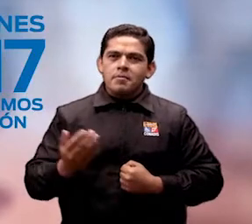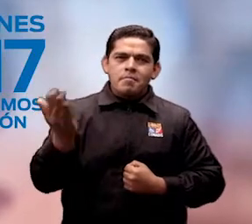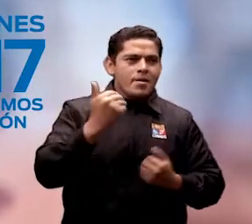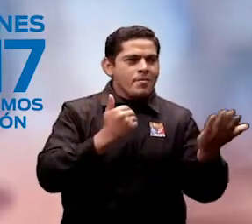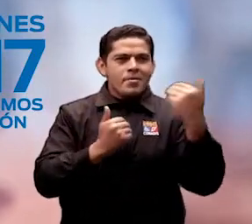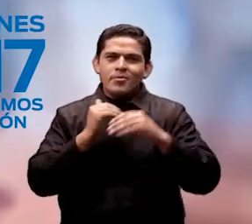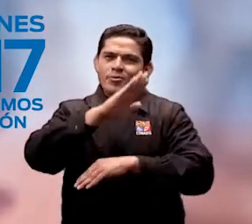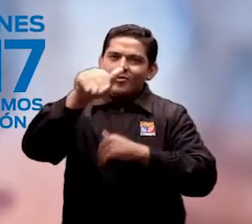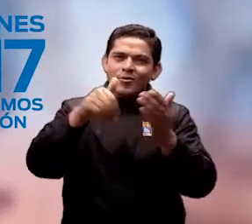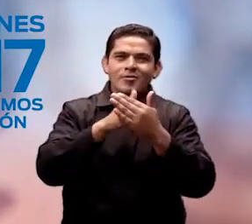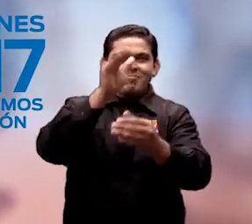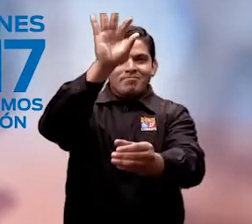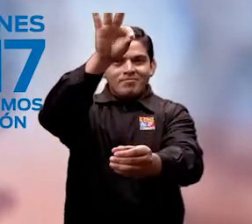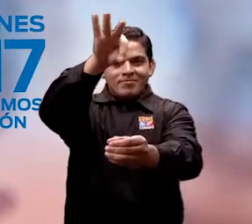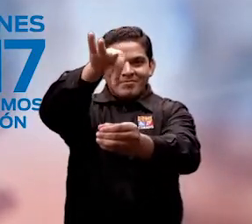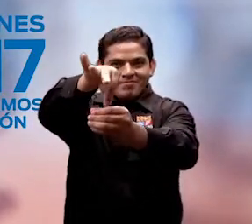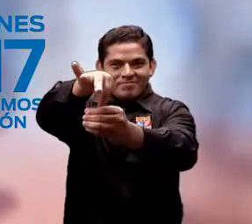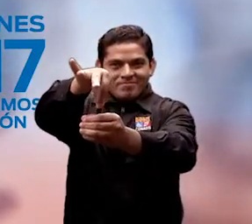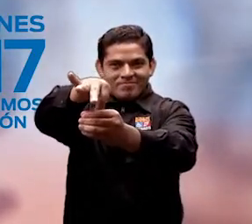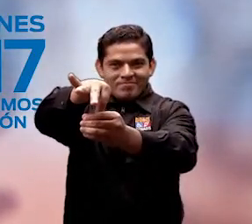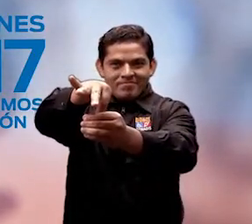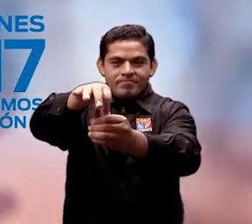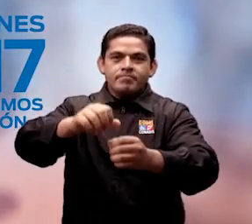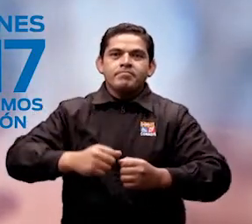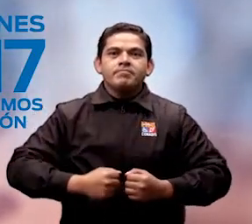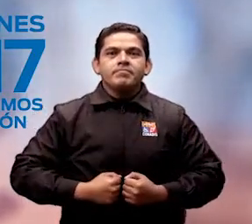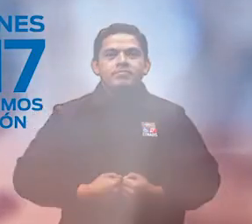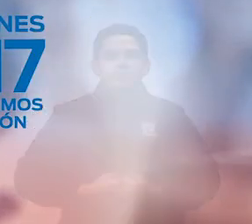vamos todos a votar.